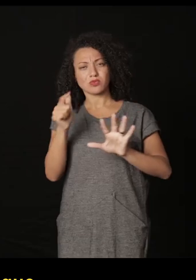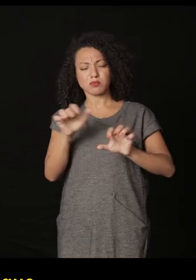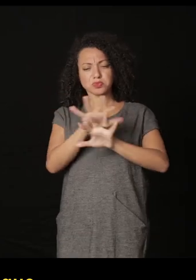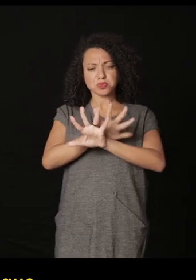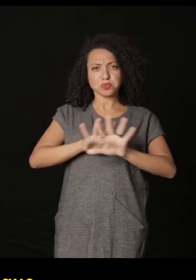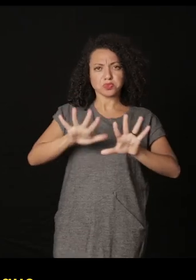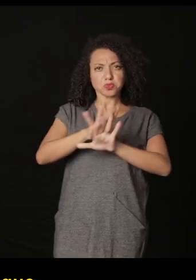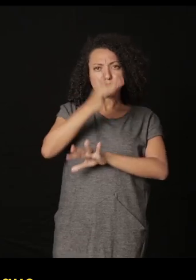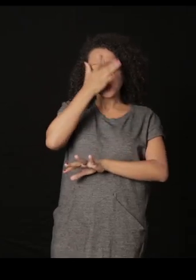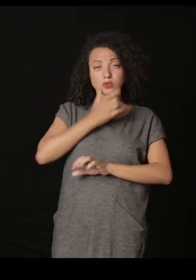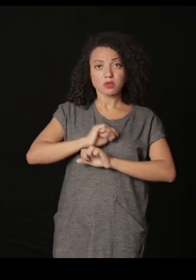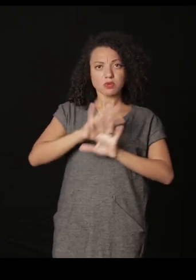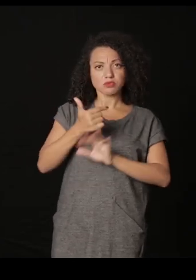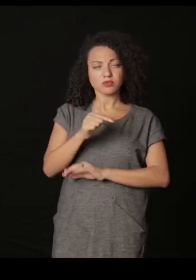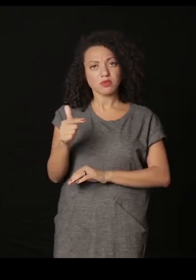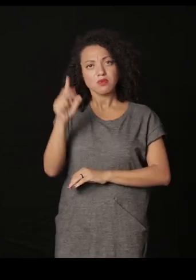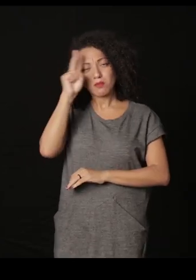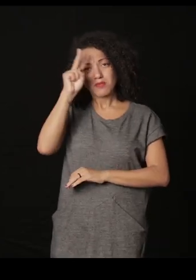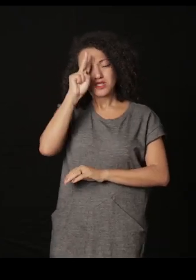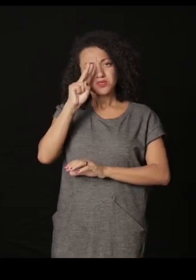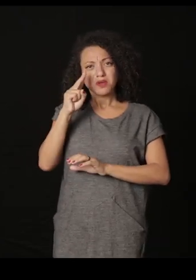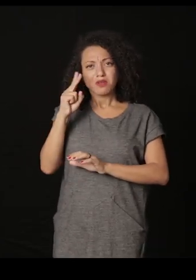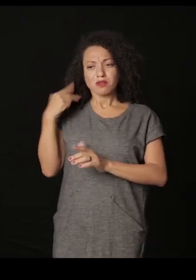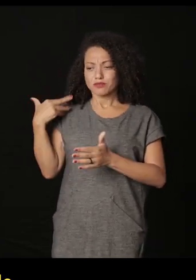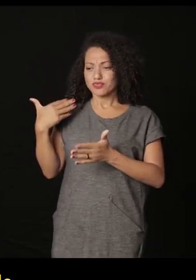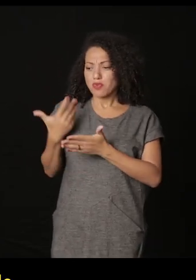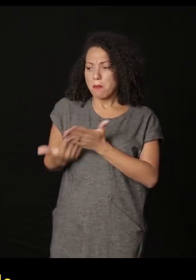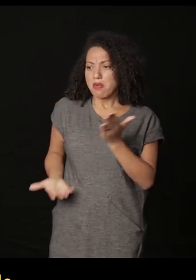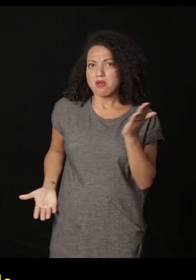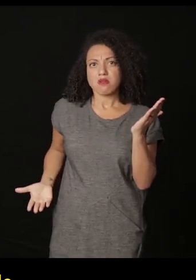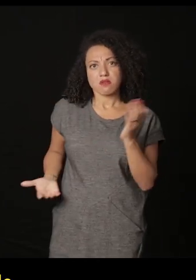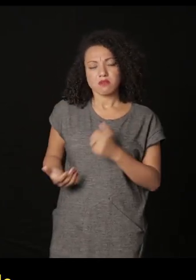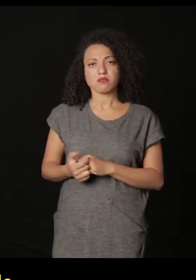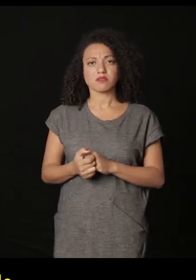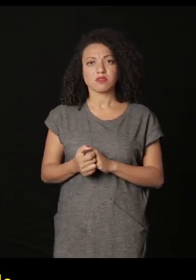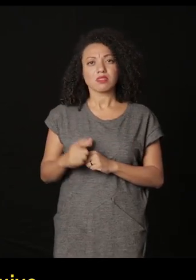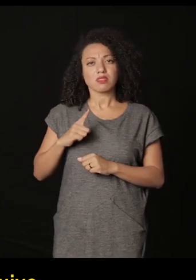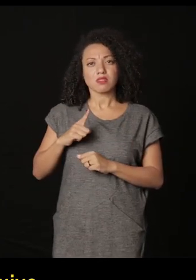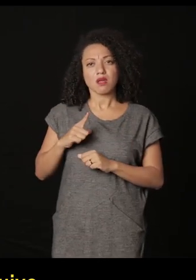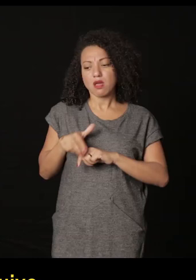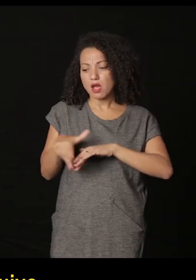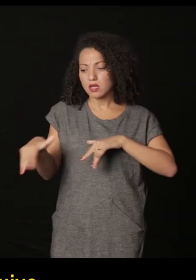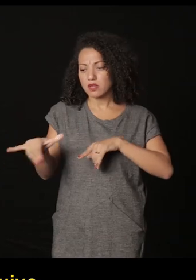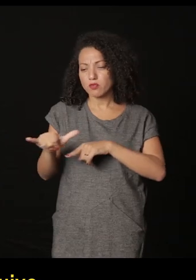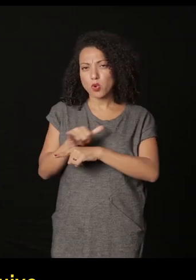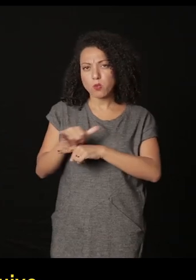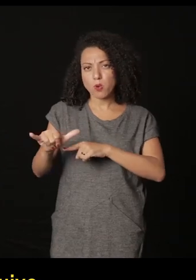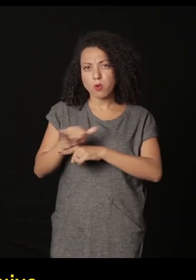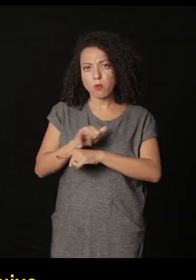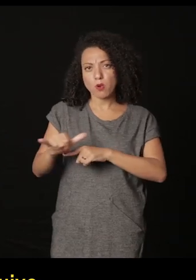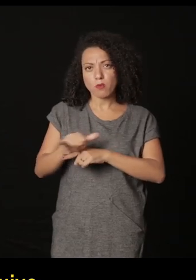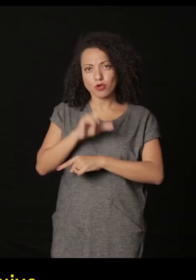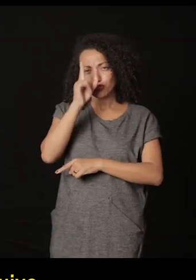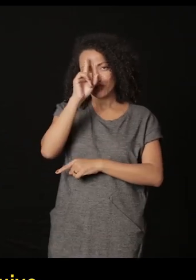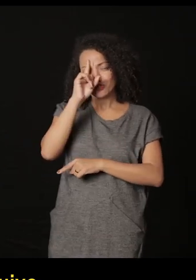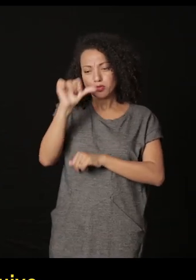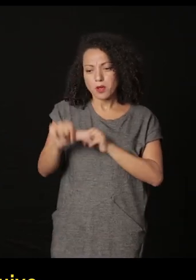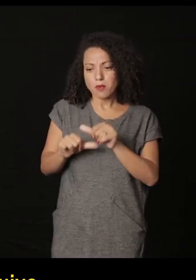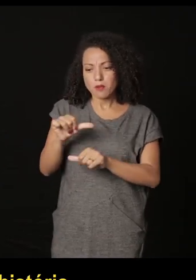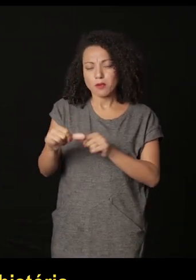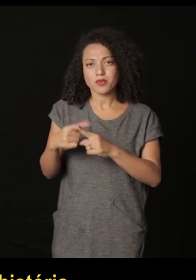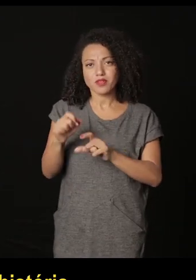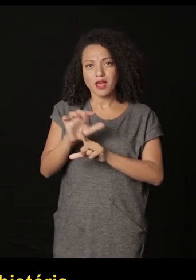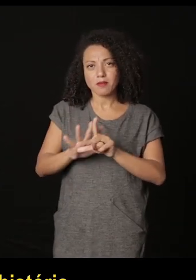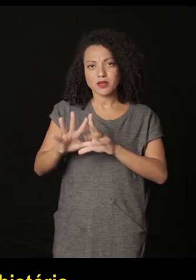una historia clara, no tiene un rostro es una historia que se pierde y es una manipulación del archivo que día a día va tomando otra